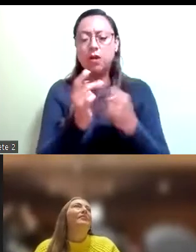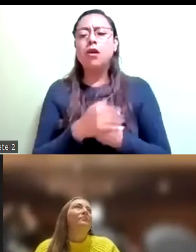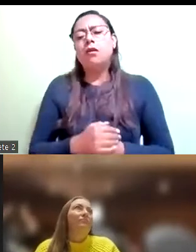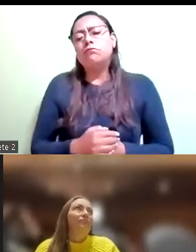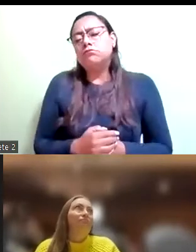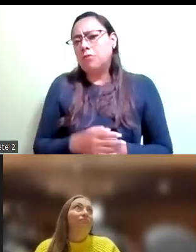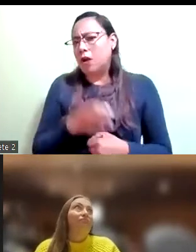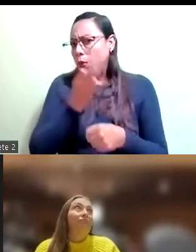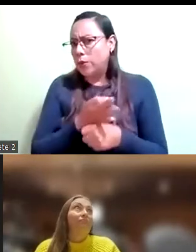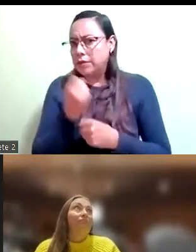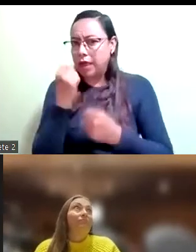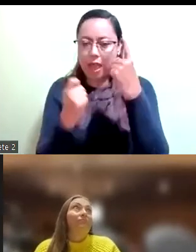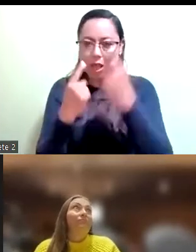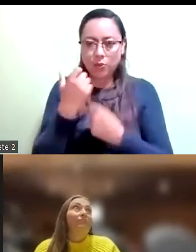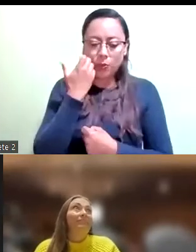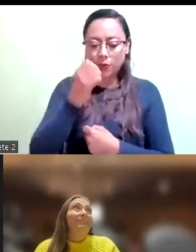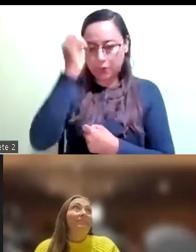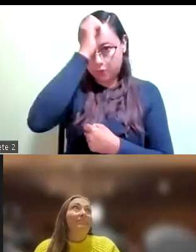hacer el uso de la palabra.